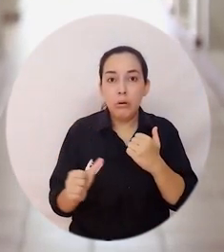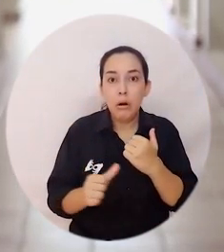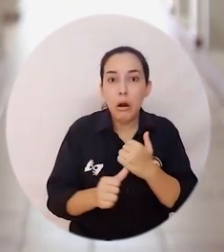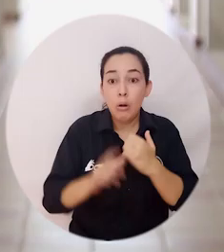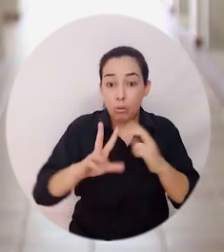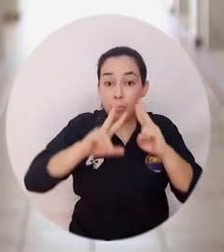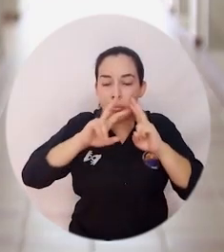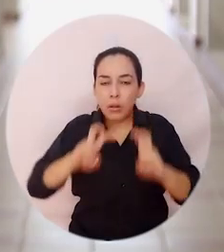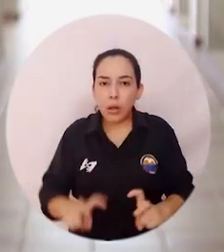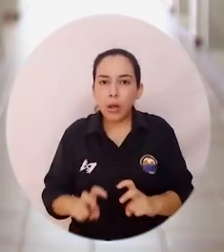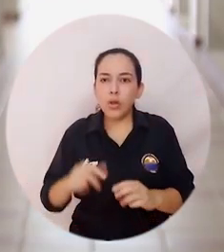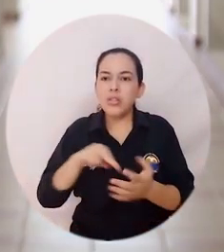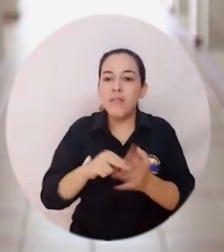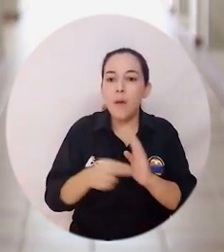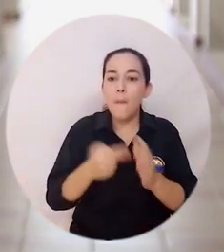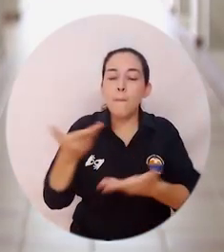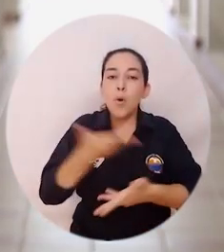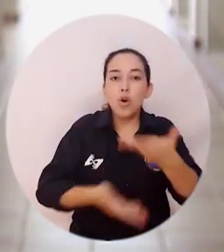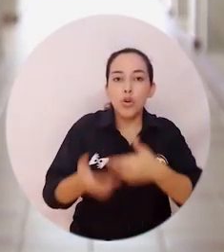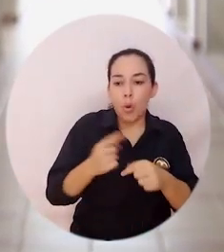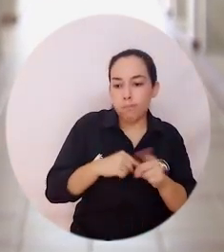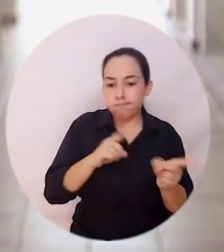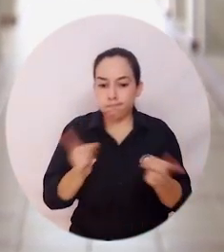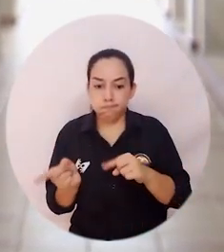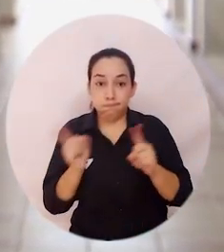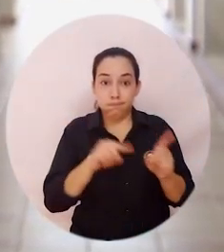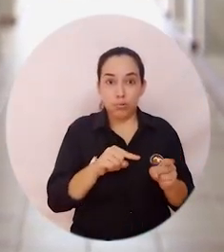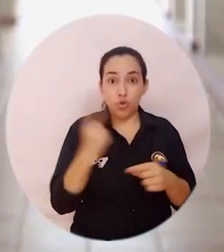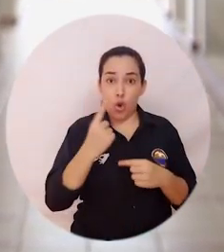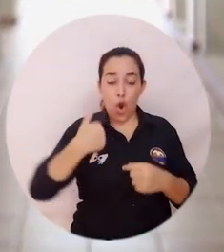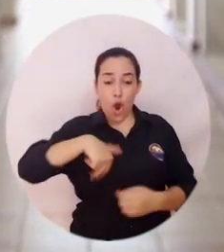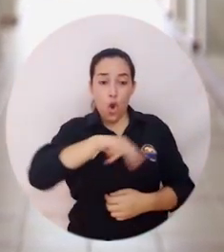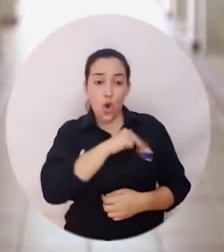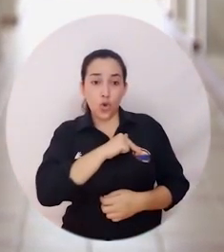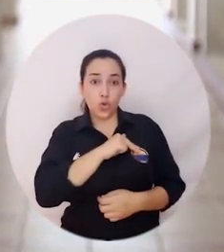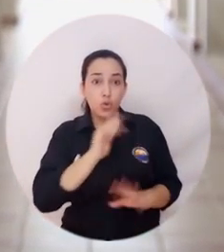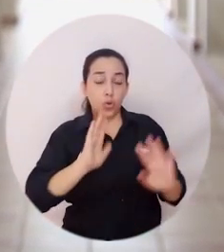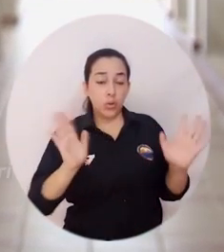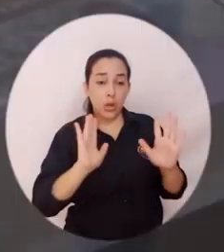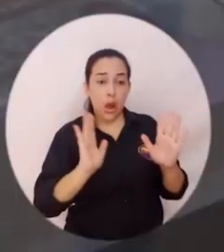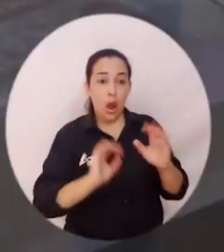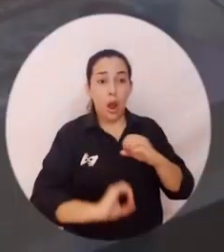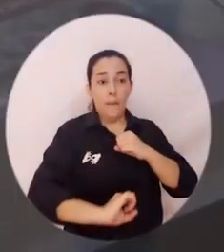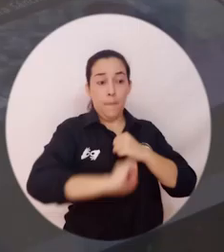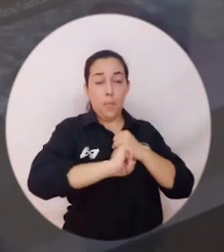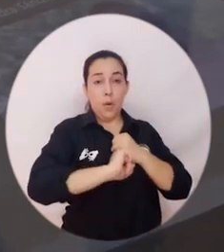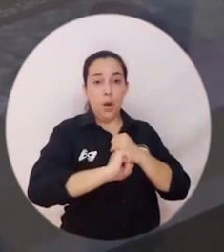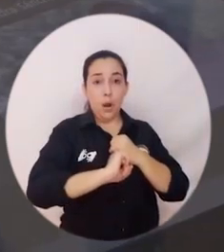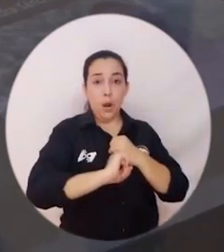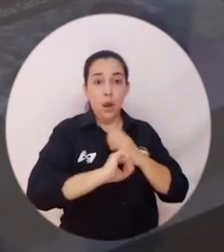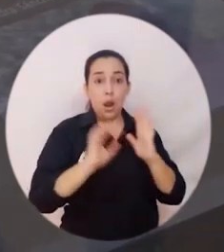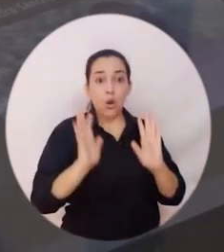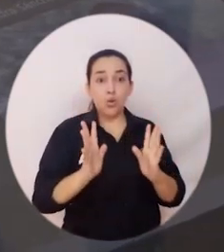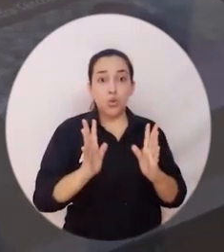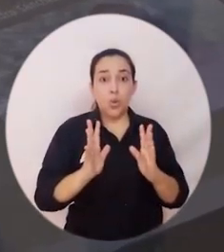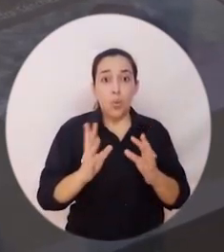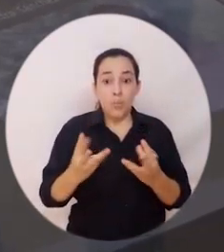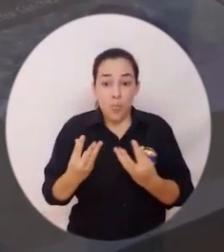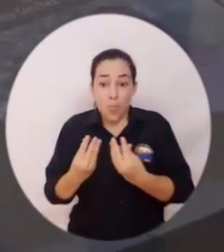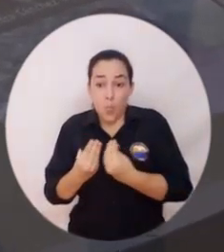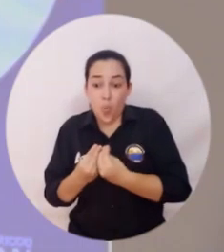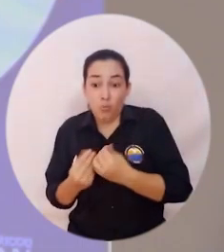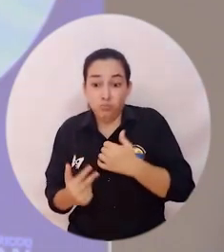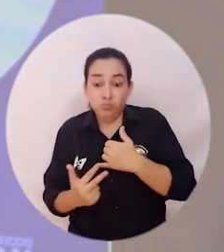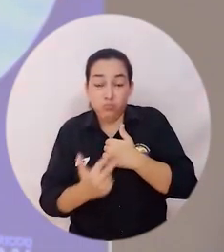entendió que este era un proceso de doble vía, que no solamente nos iba a ayudar a nosotros como la Tercera Corte de Parlamento Andino